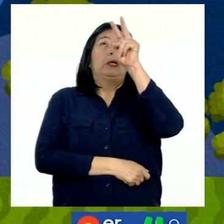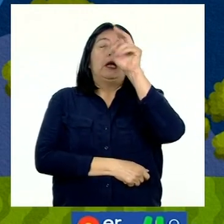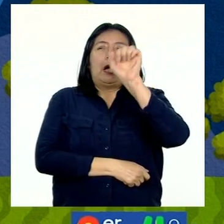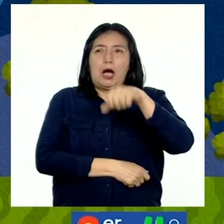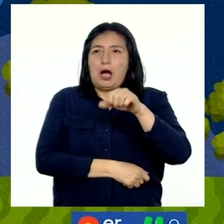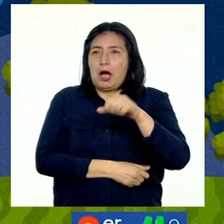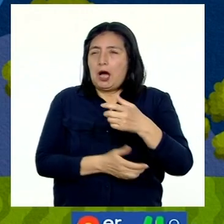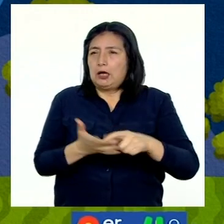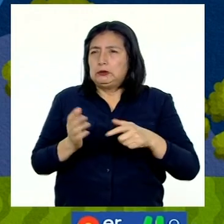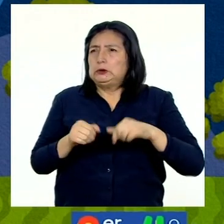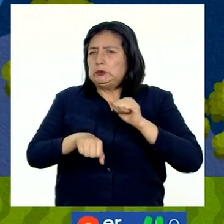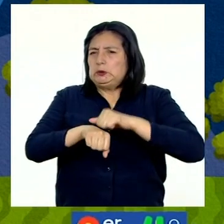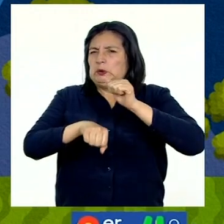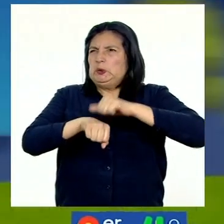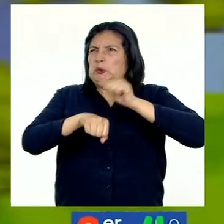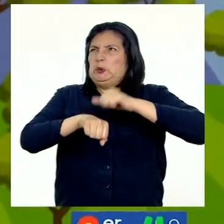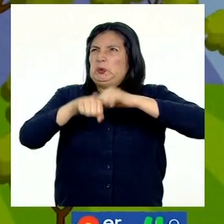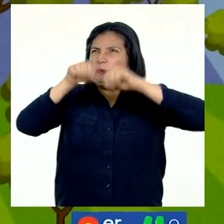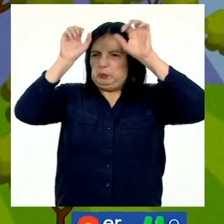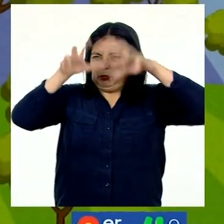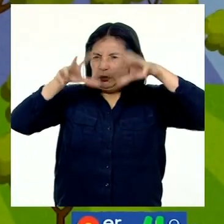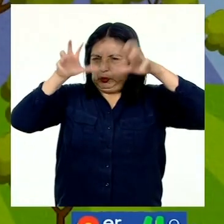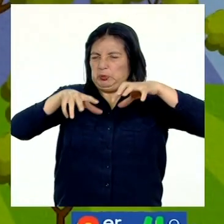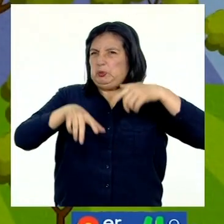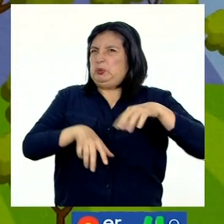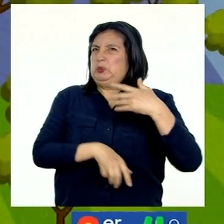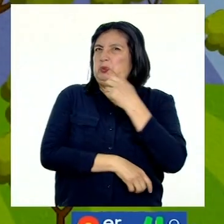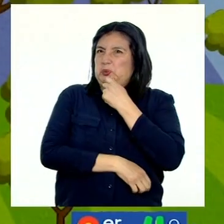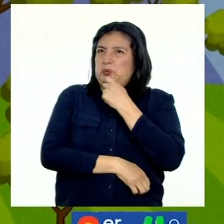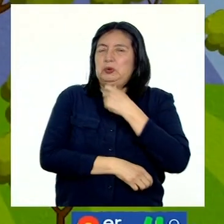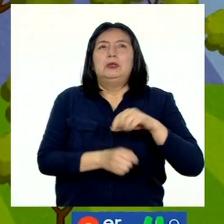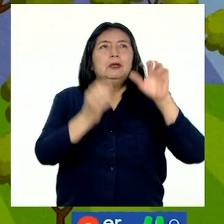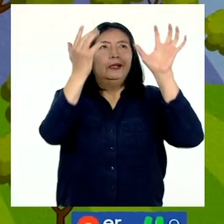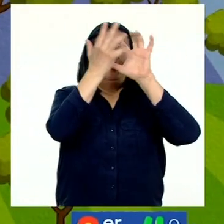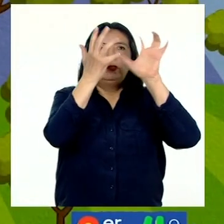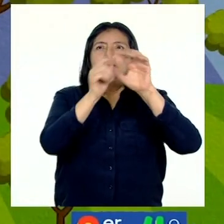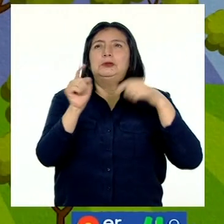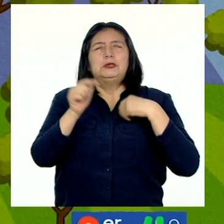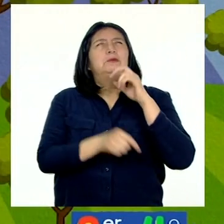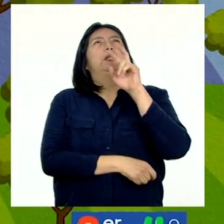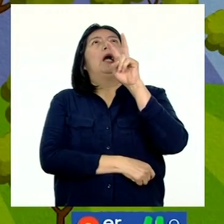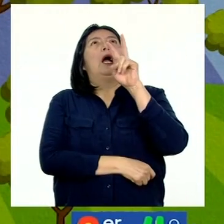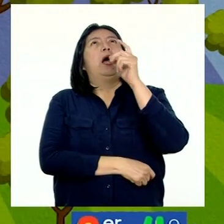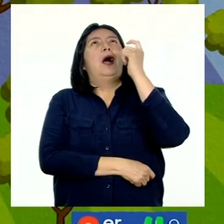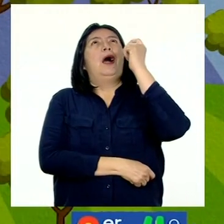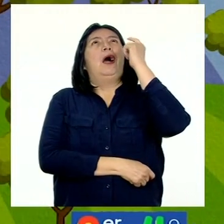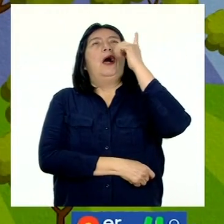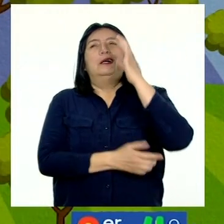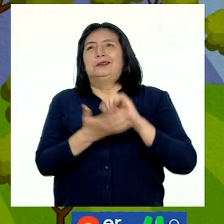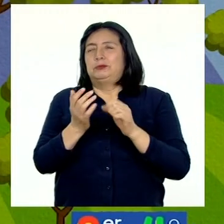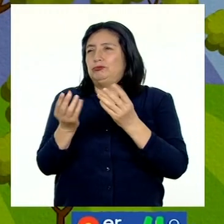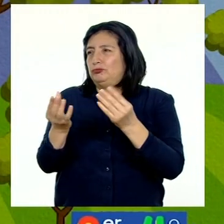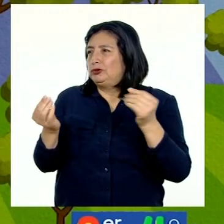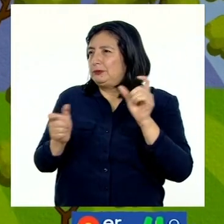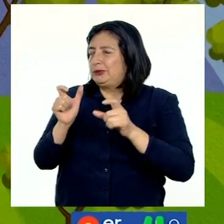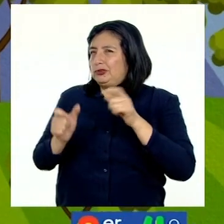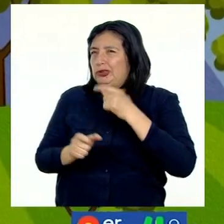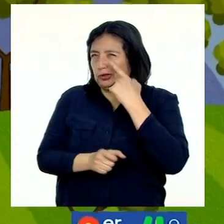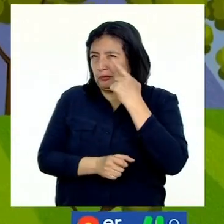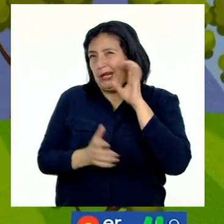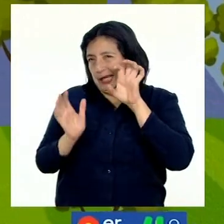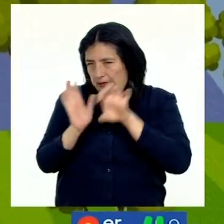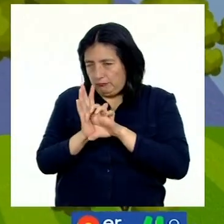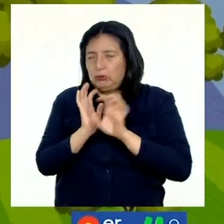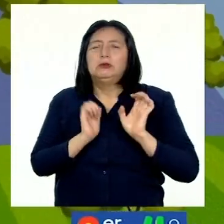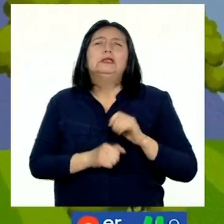heladas y granizo. Las nubes también son señas muy conocidas por la mayoría de nosotros. Por